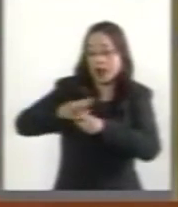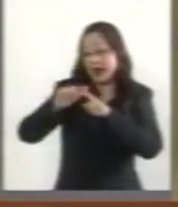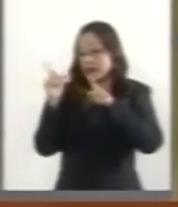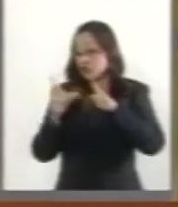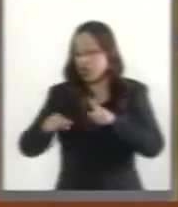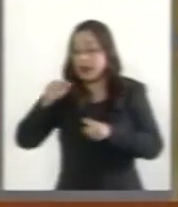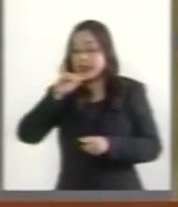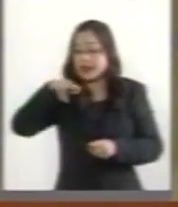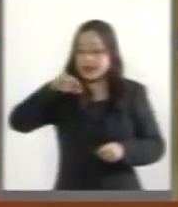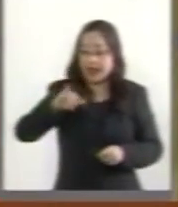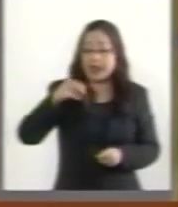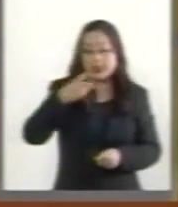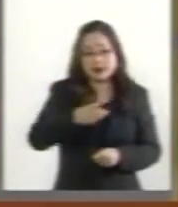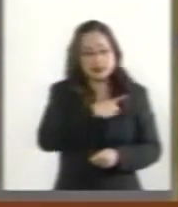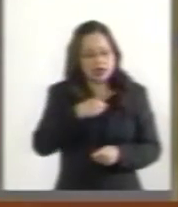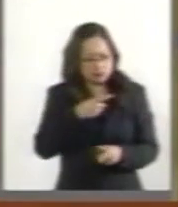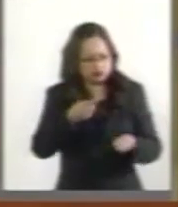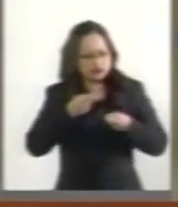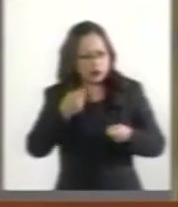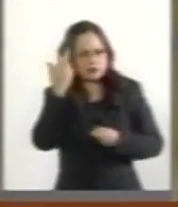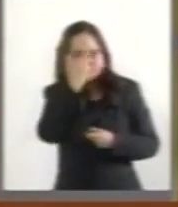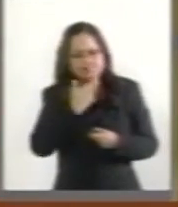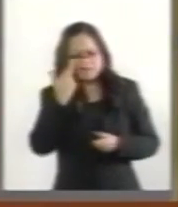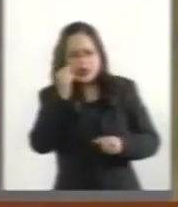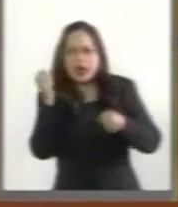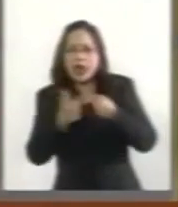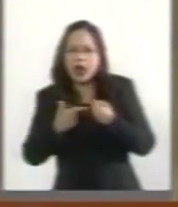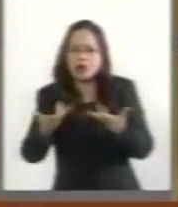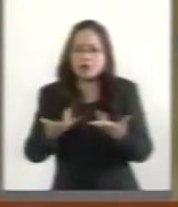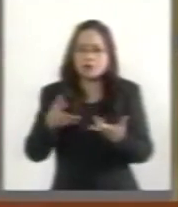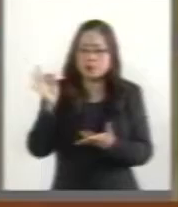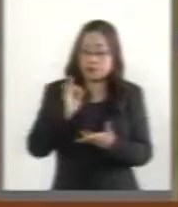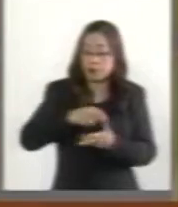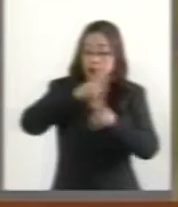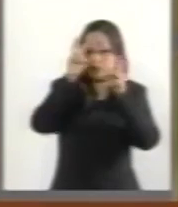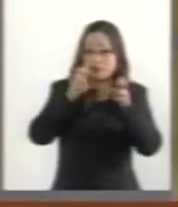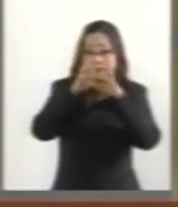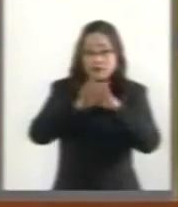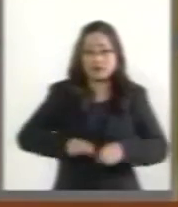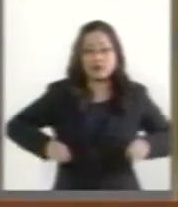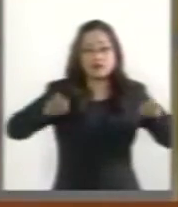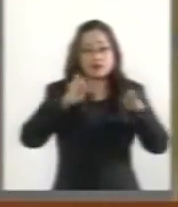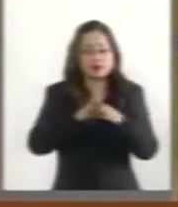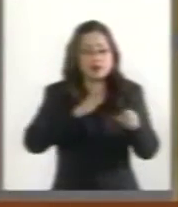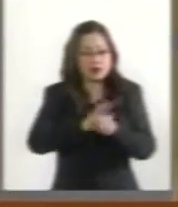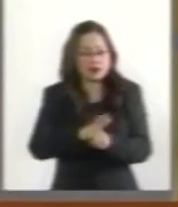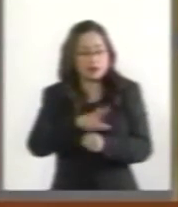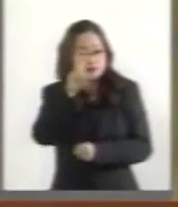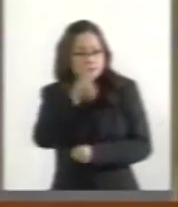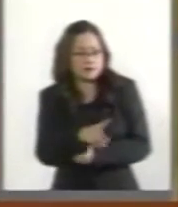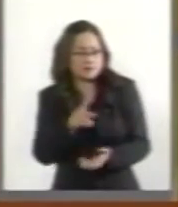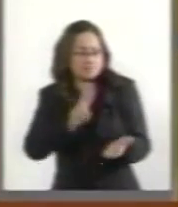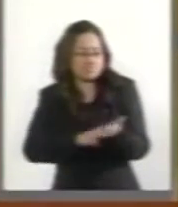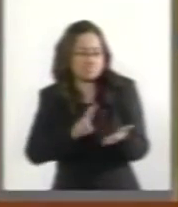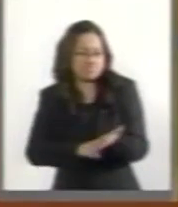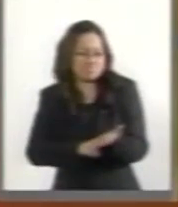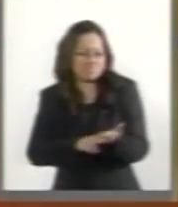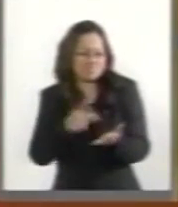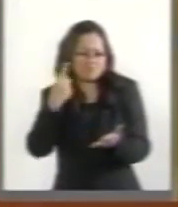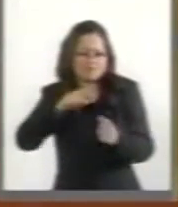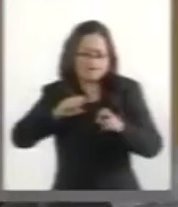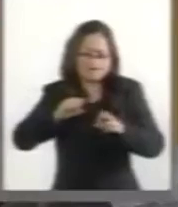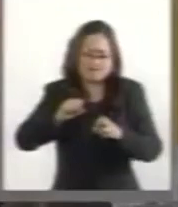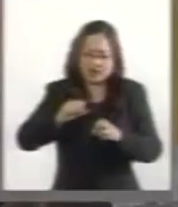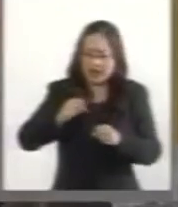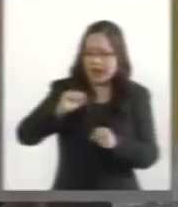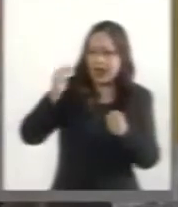Si algún tema tan importante, tan sensible, tan relevante para